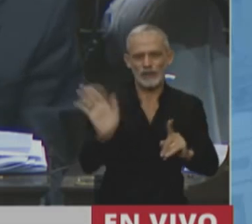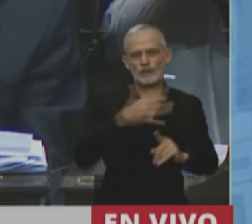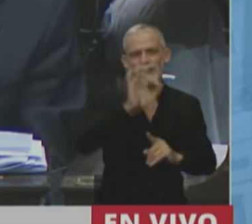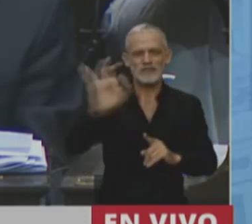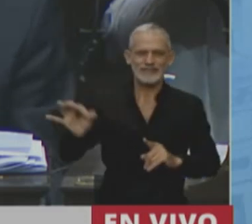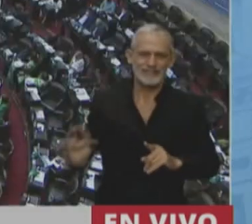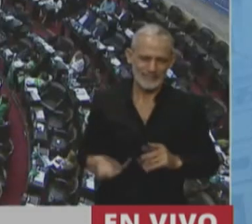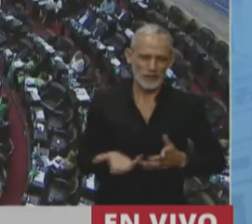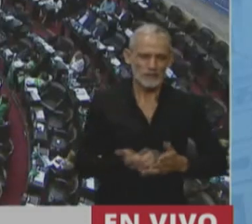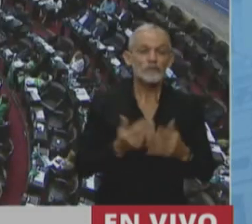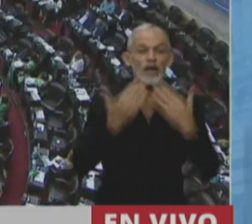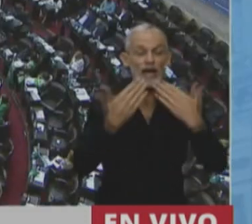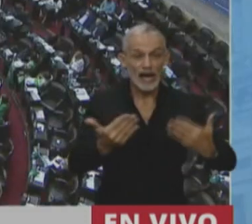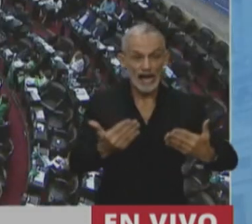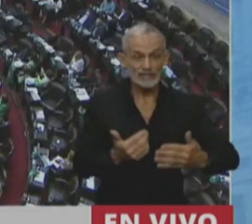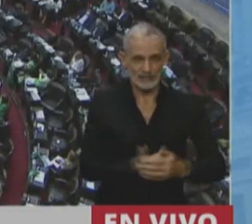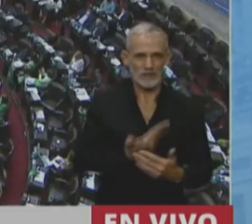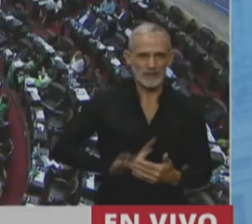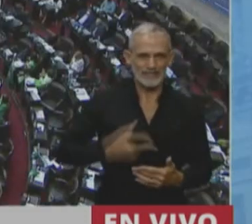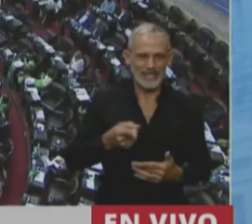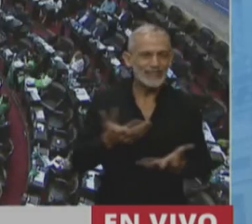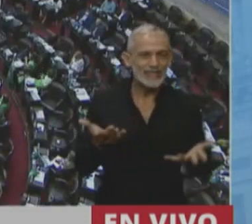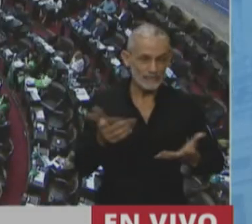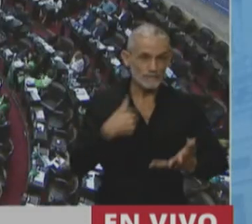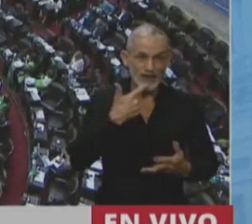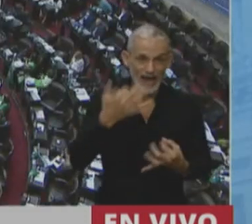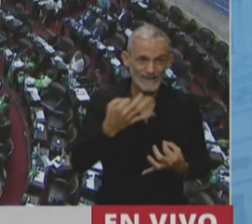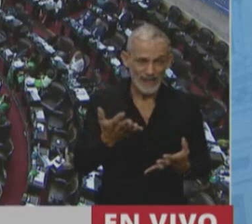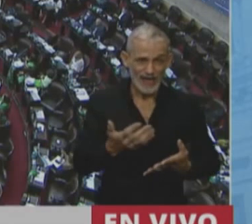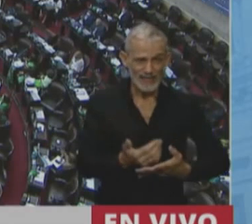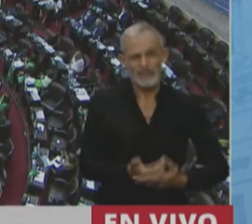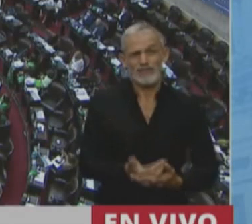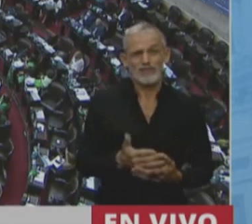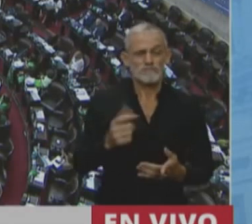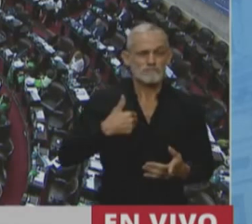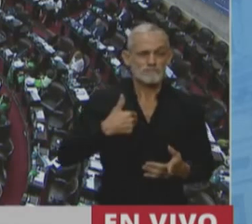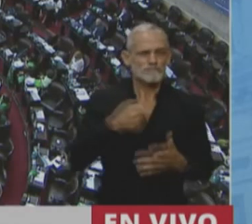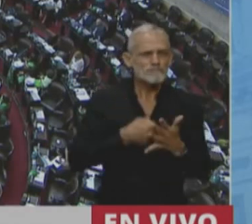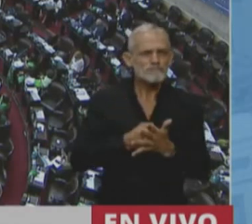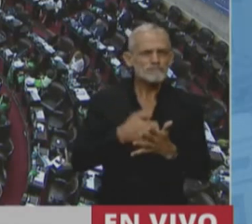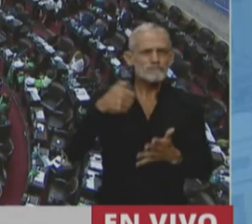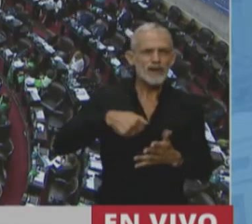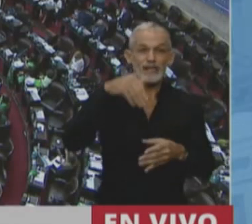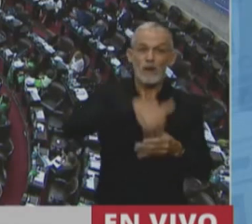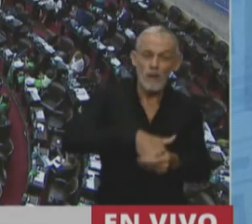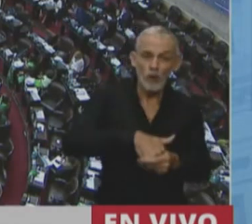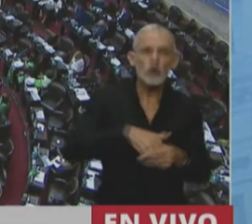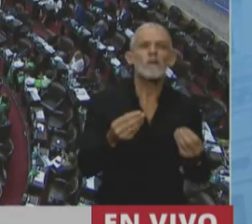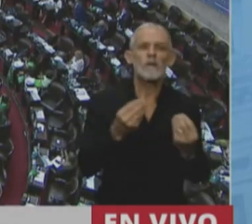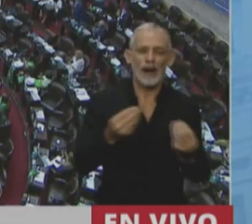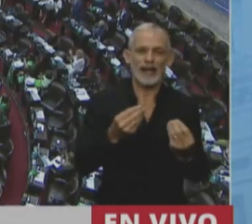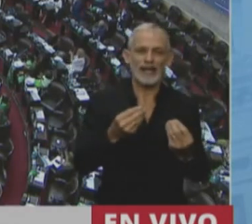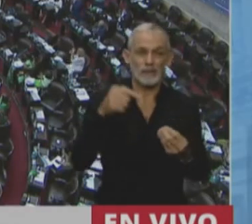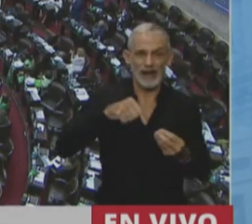Así que gracias, presidente, y la verdad lo hacemos a este voto para que